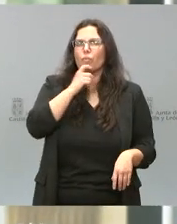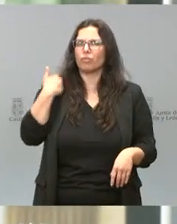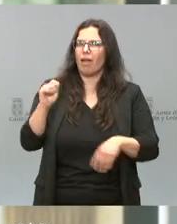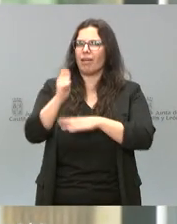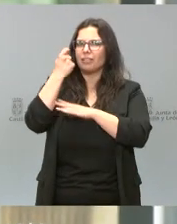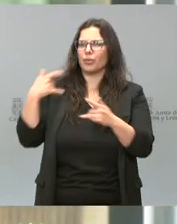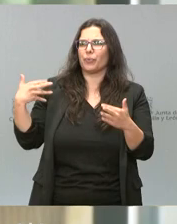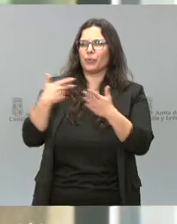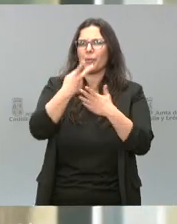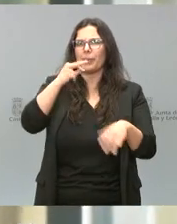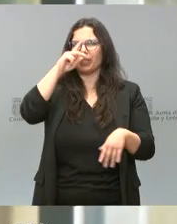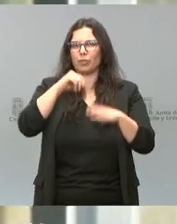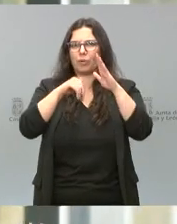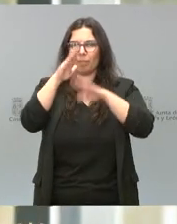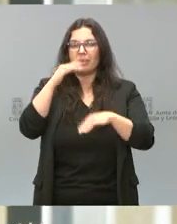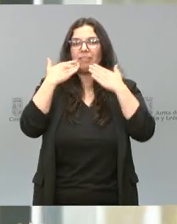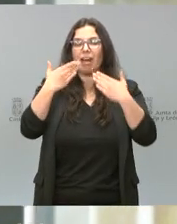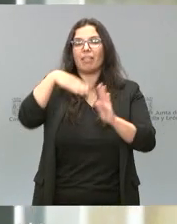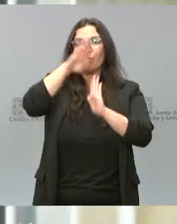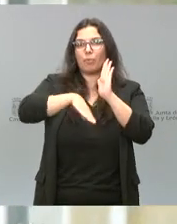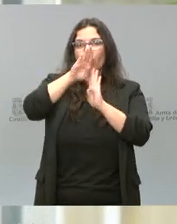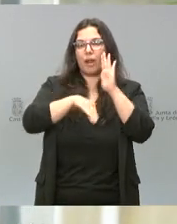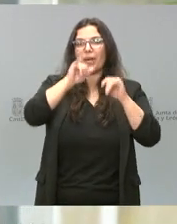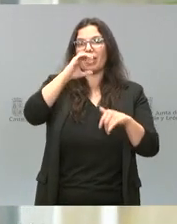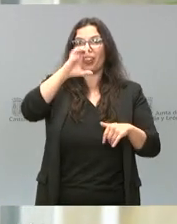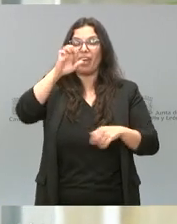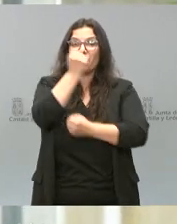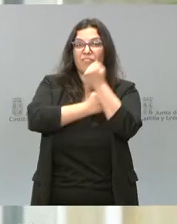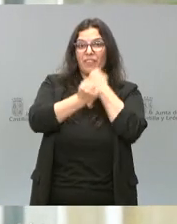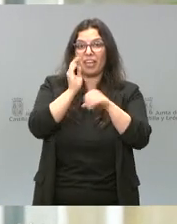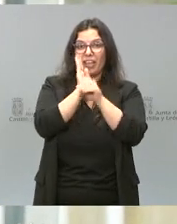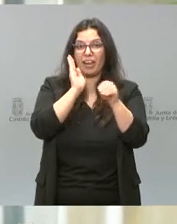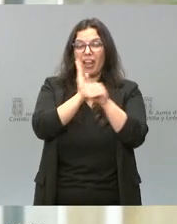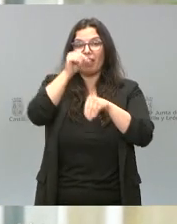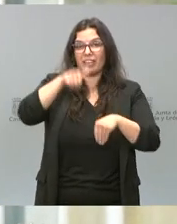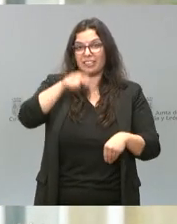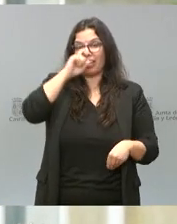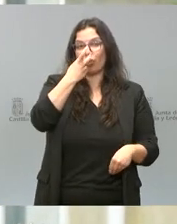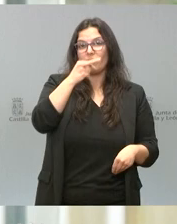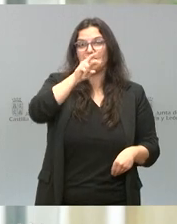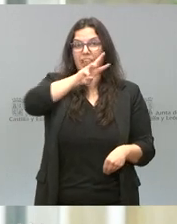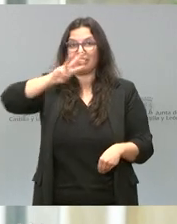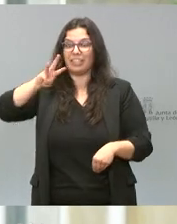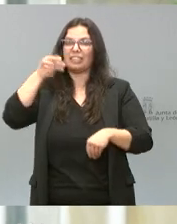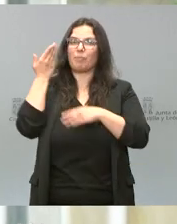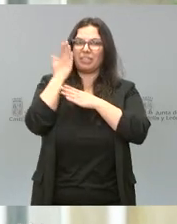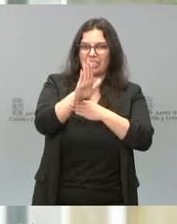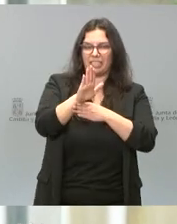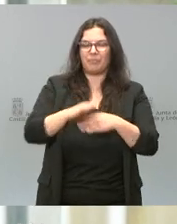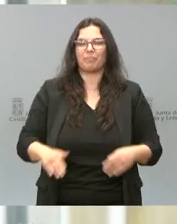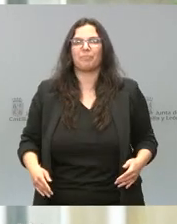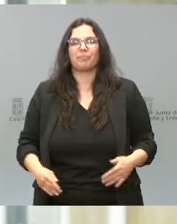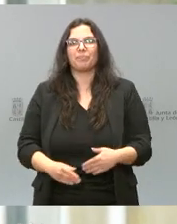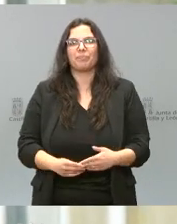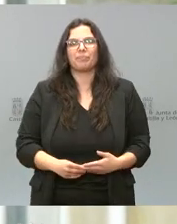más de dos décadas a partir de ese programa ICE Finanza que hoy, en su edición 2023, nos ha acercado hasta aquí. Esto es un